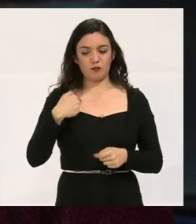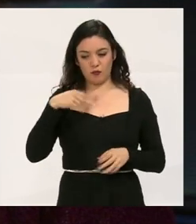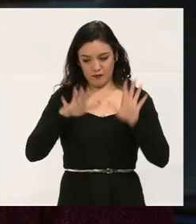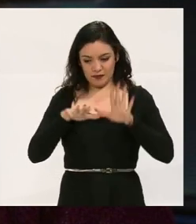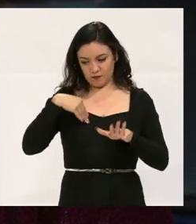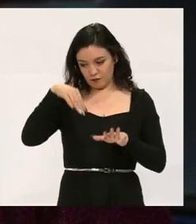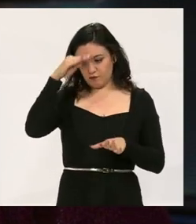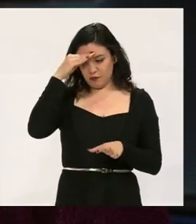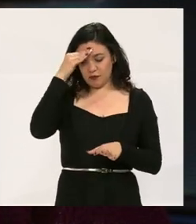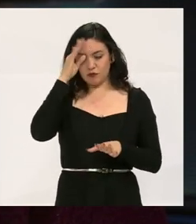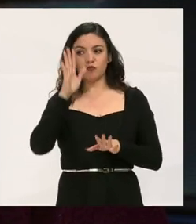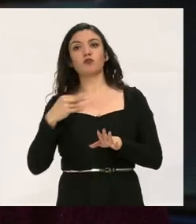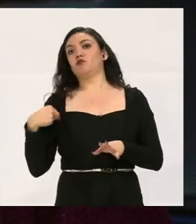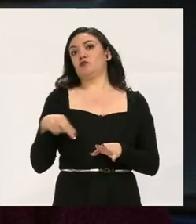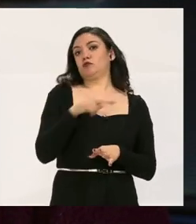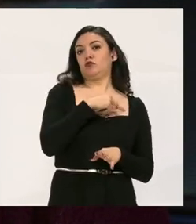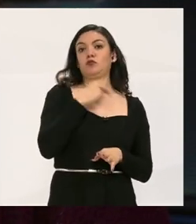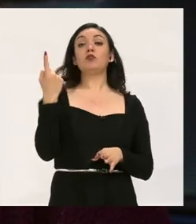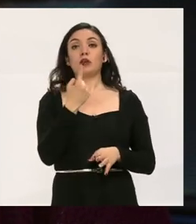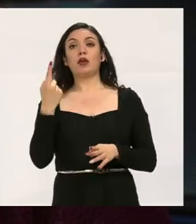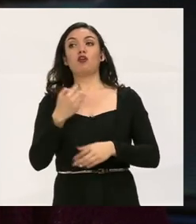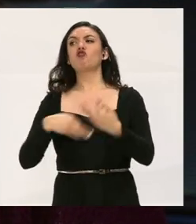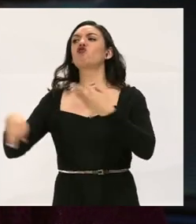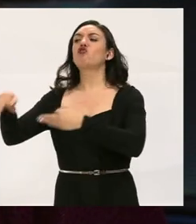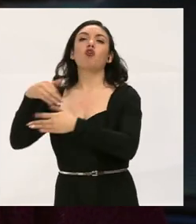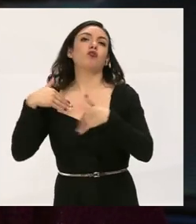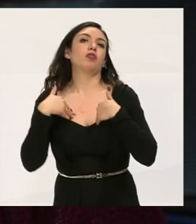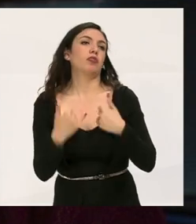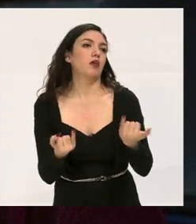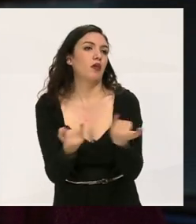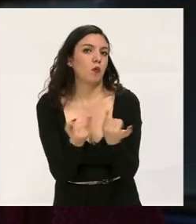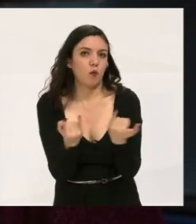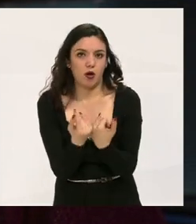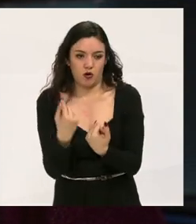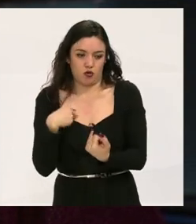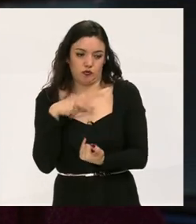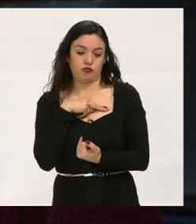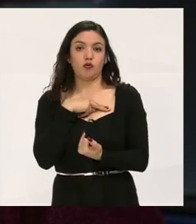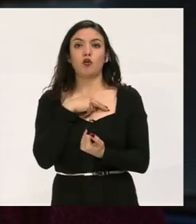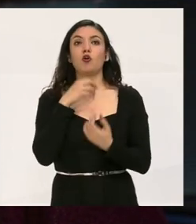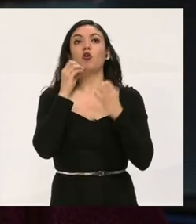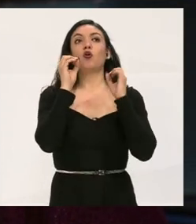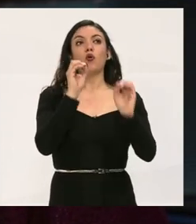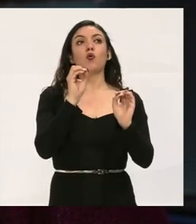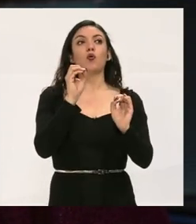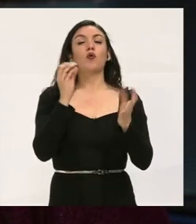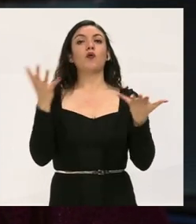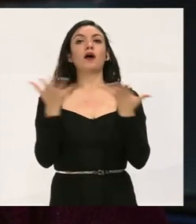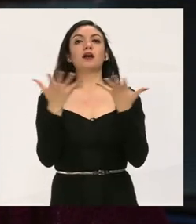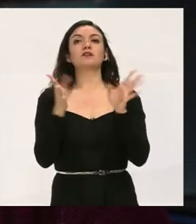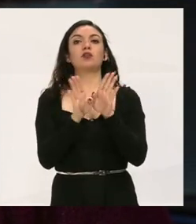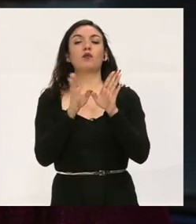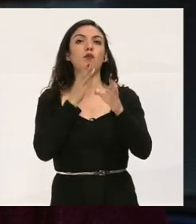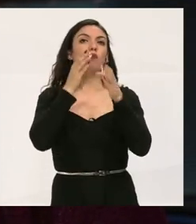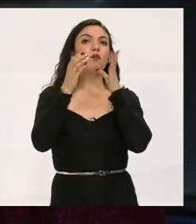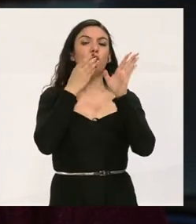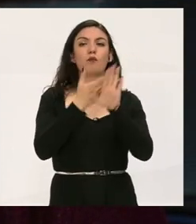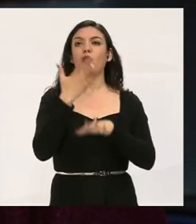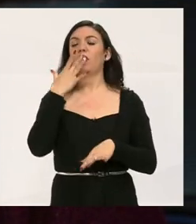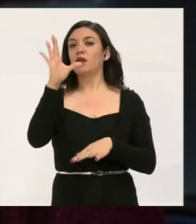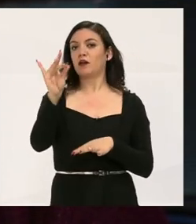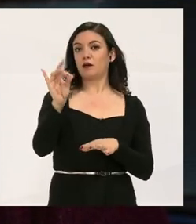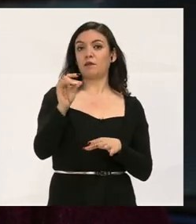pensamos nosotros que todos se entienden igual que nosotros. O hacen el tipo de